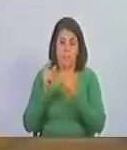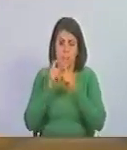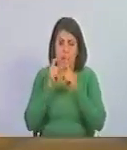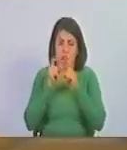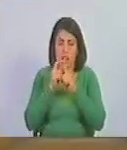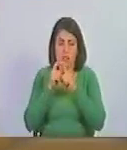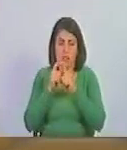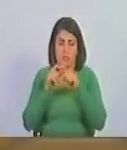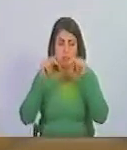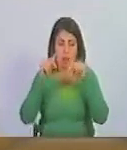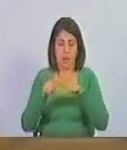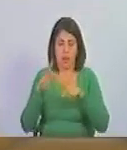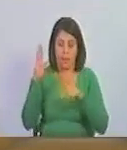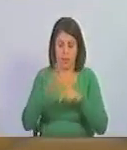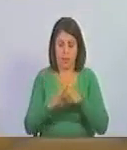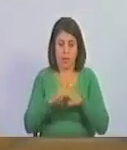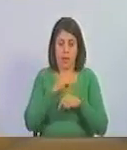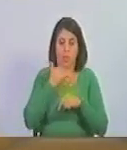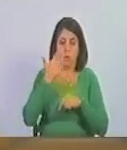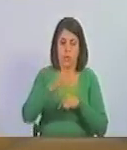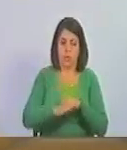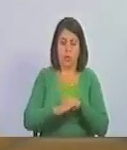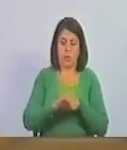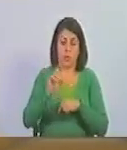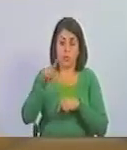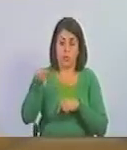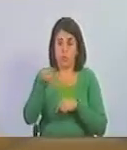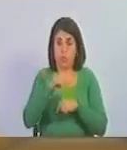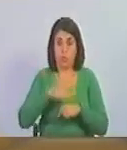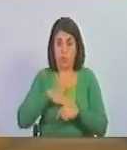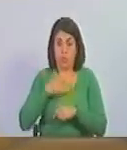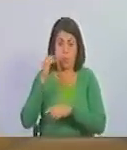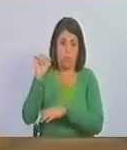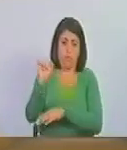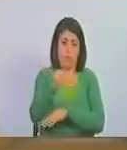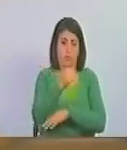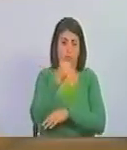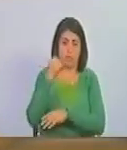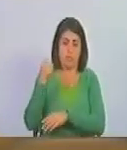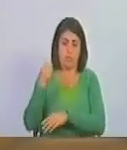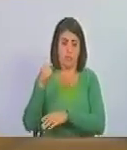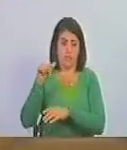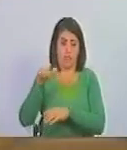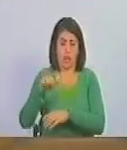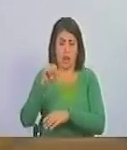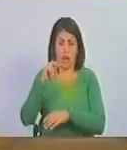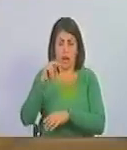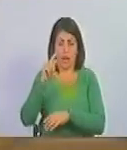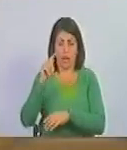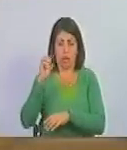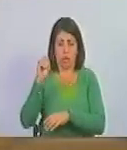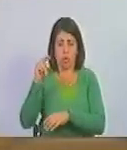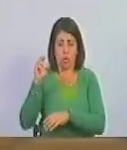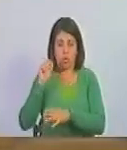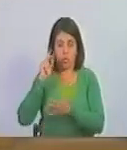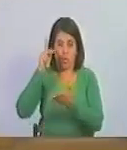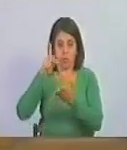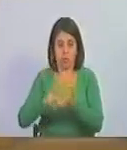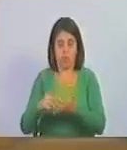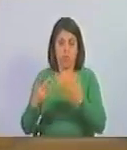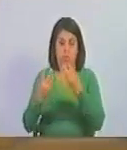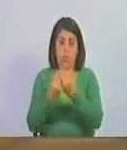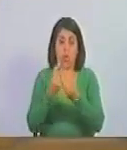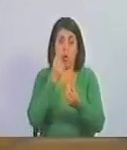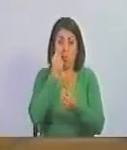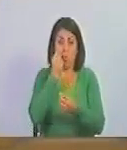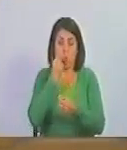aquí venimos a morir si no podemos vencer. Y Antonio Díaz se va río arriba se encuentra con